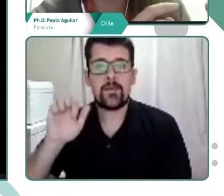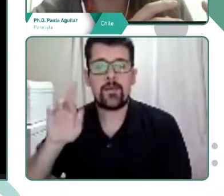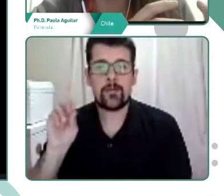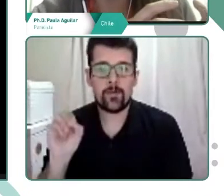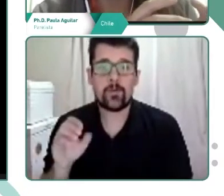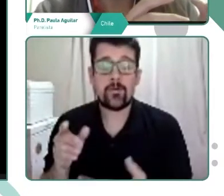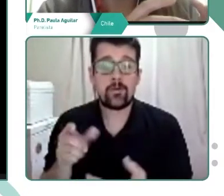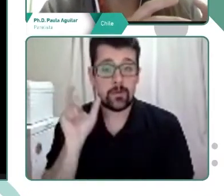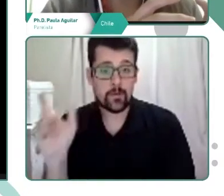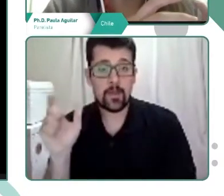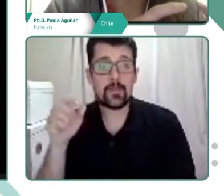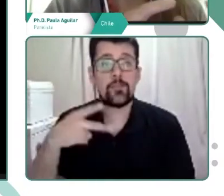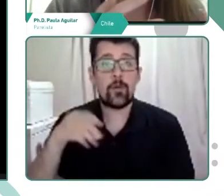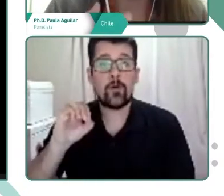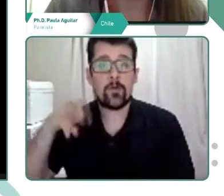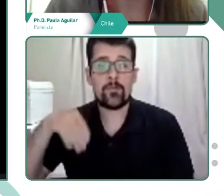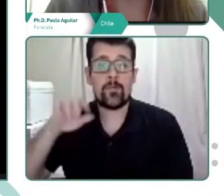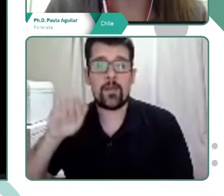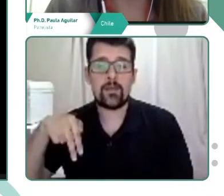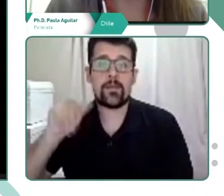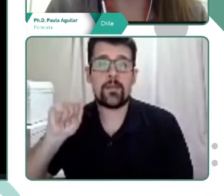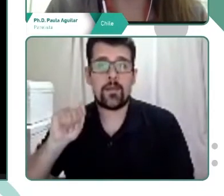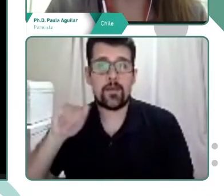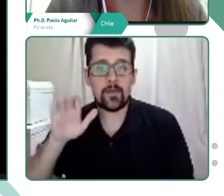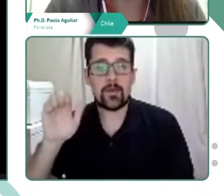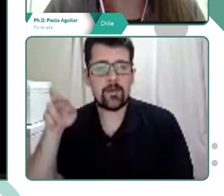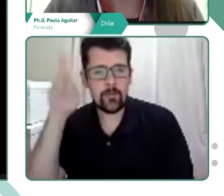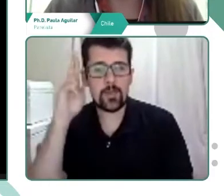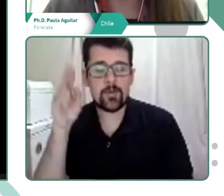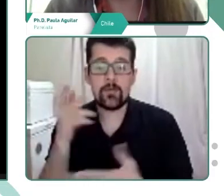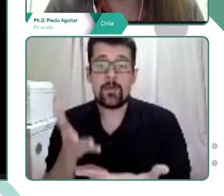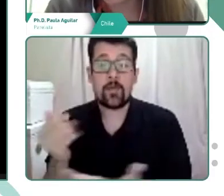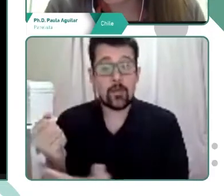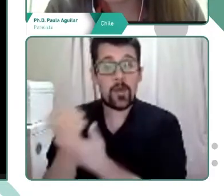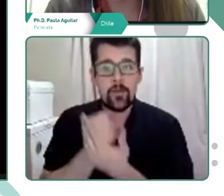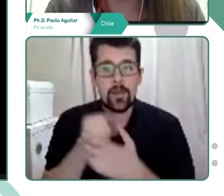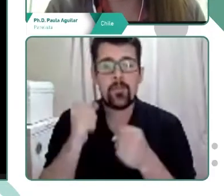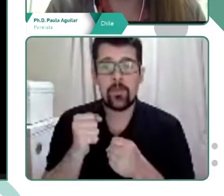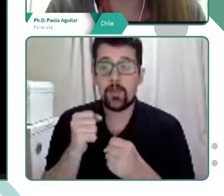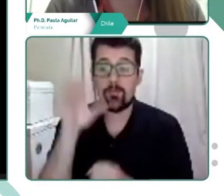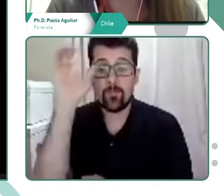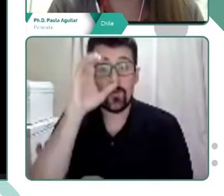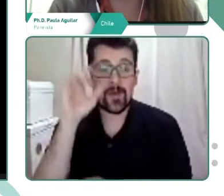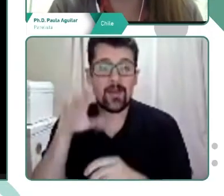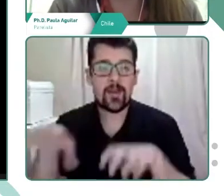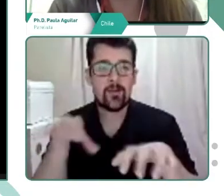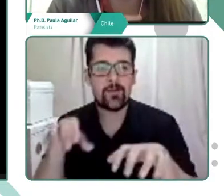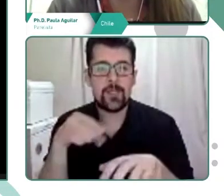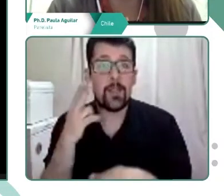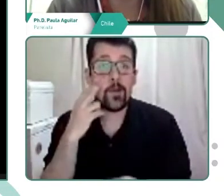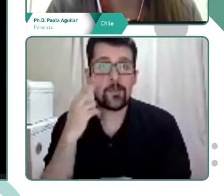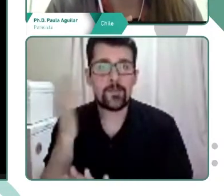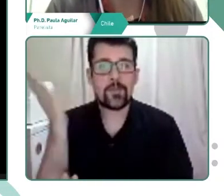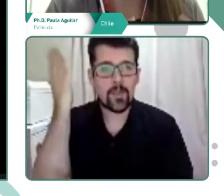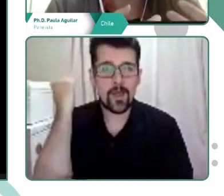consideramos que era una estrategia que permitía justamente rescatar, de alguna forma, esos fondos de conocimiento